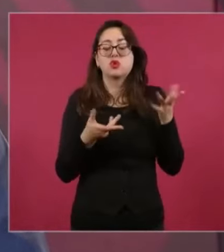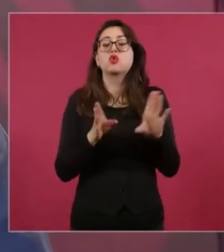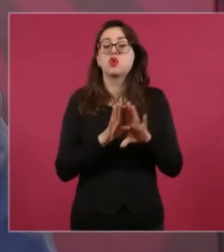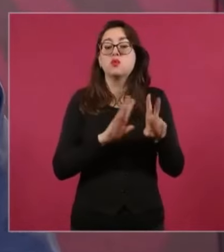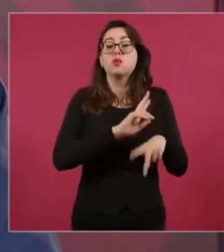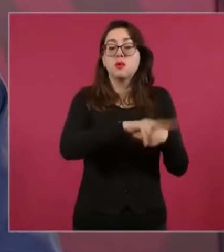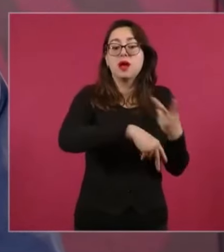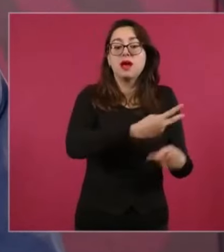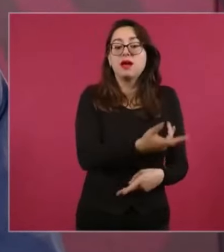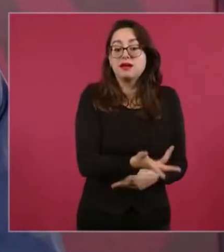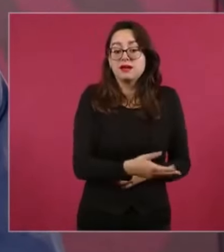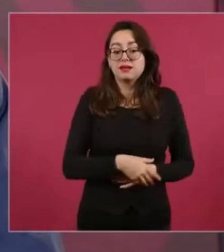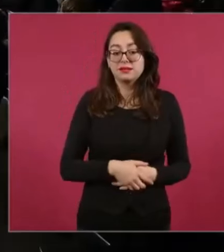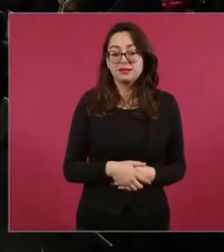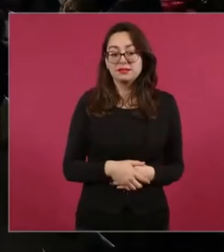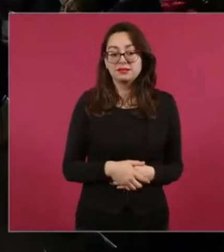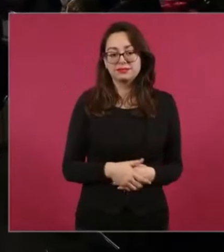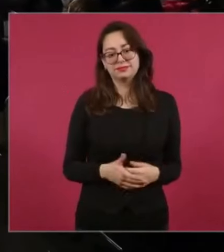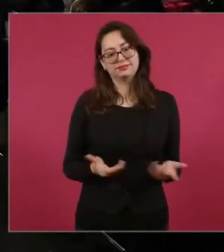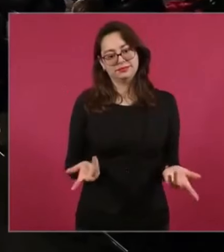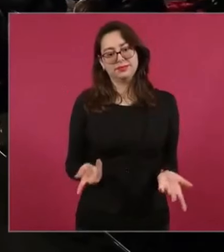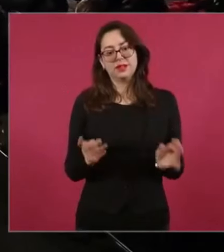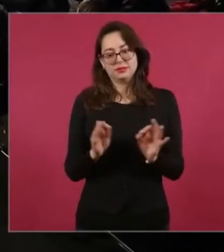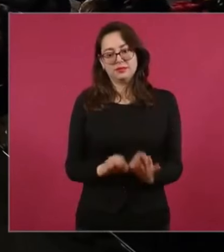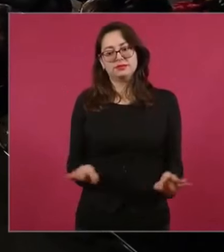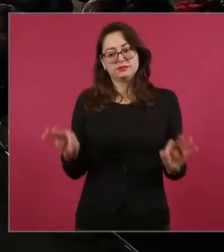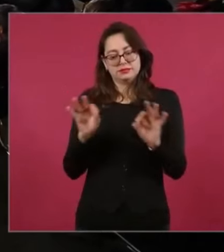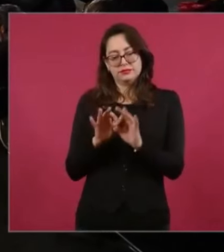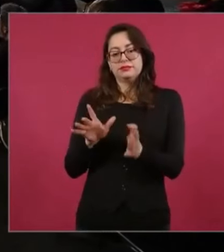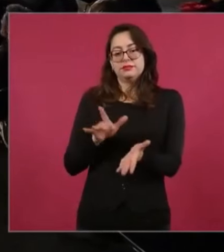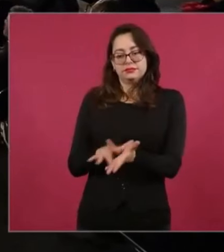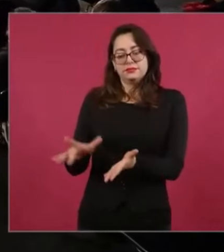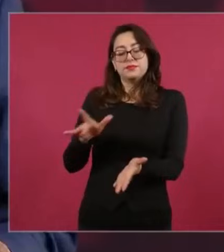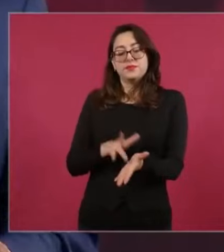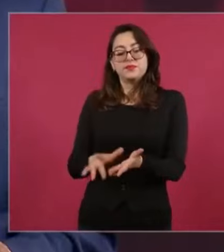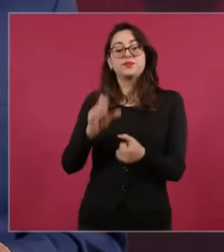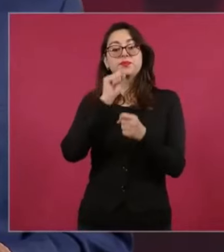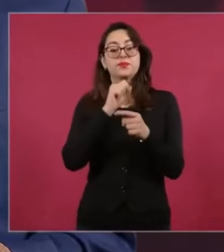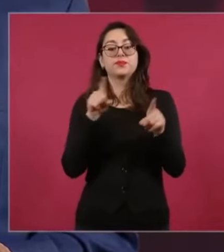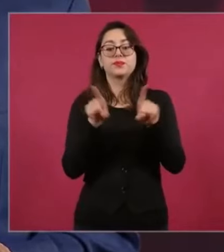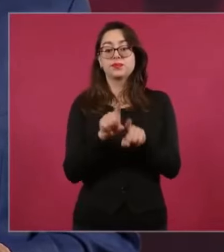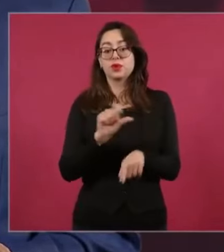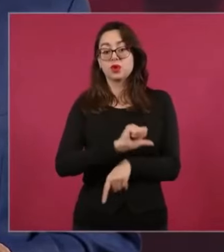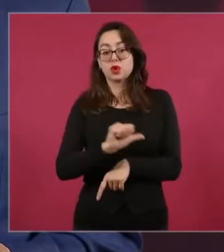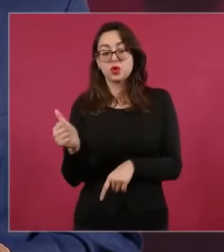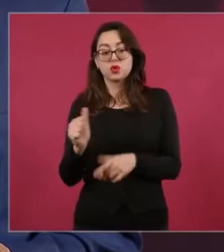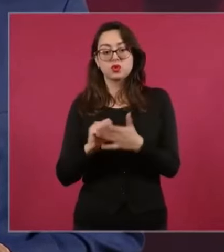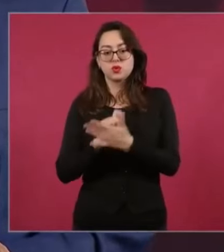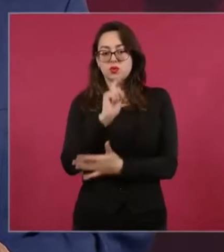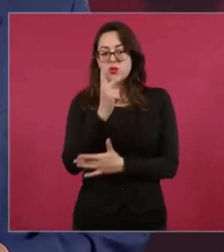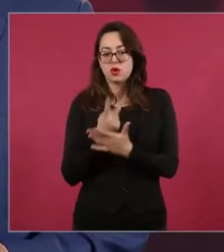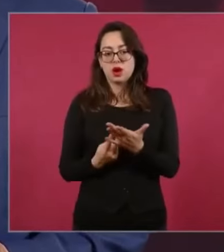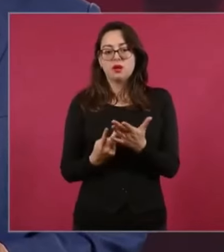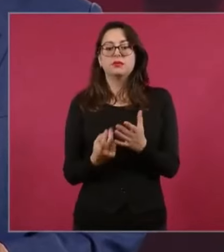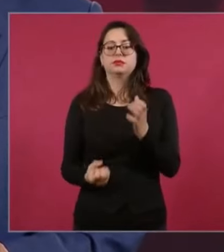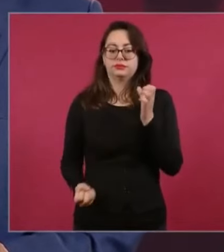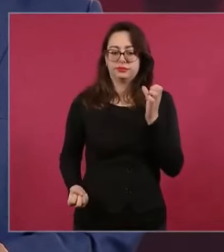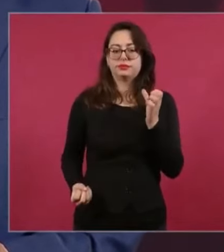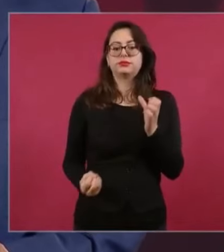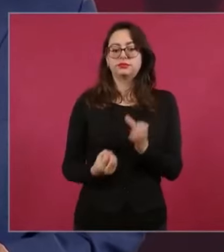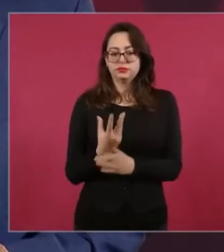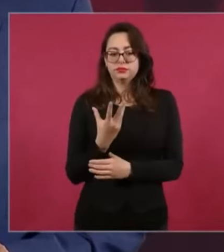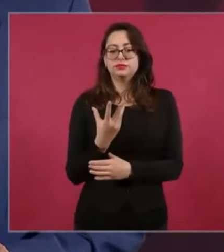Y vamos también a hablar de un programa nuevo que ha